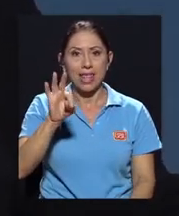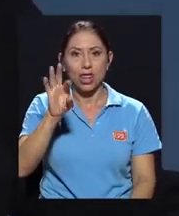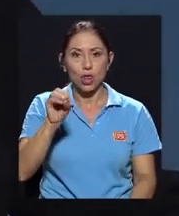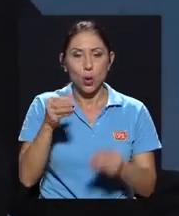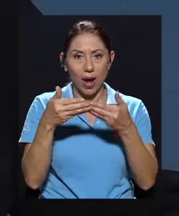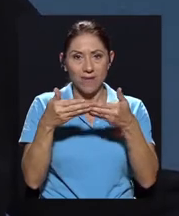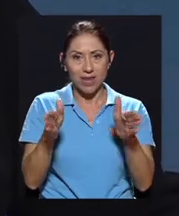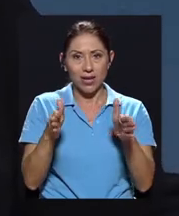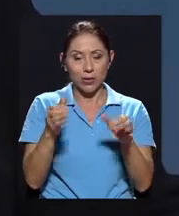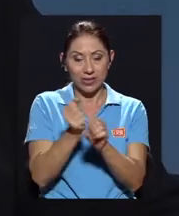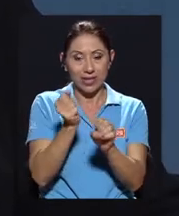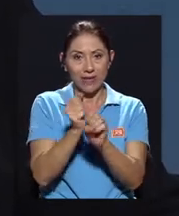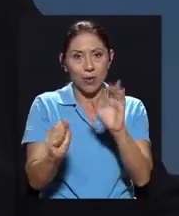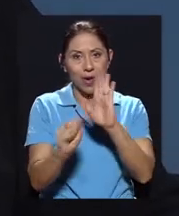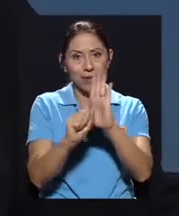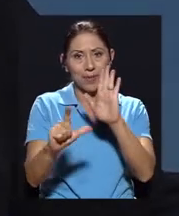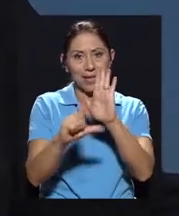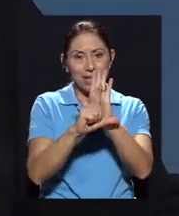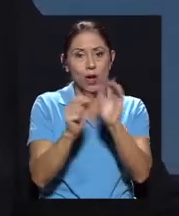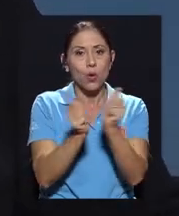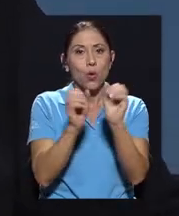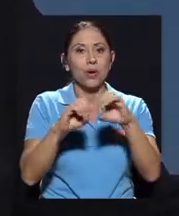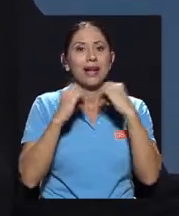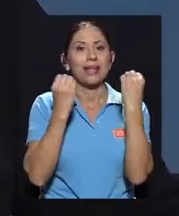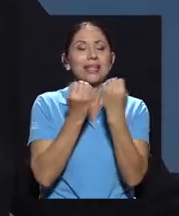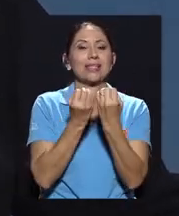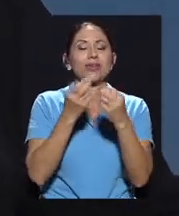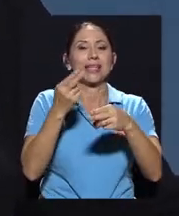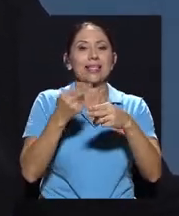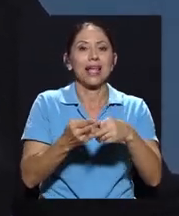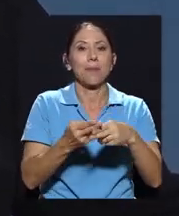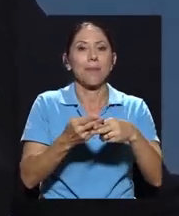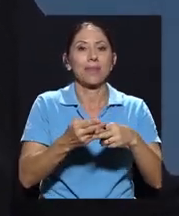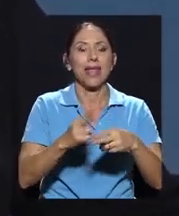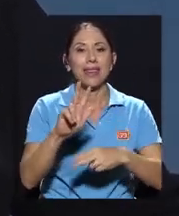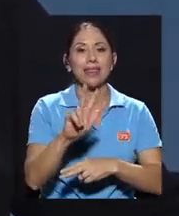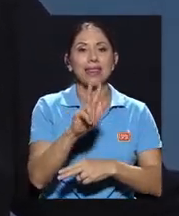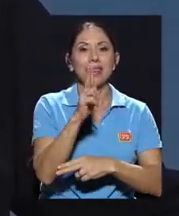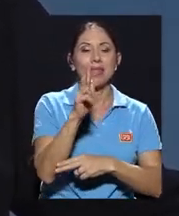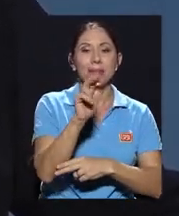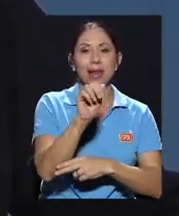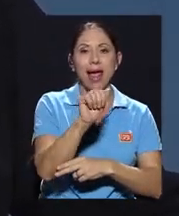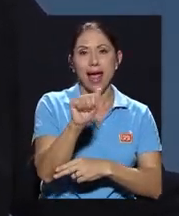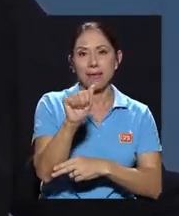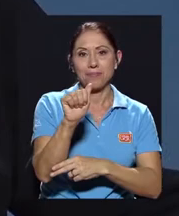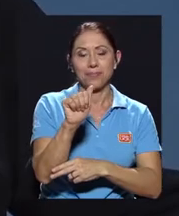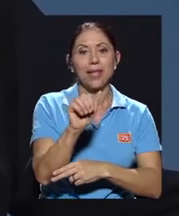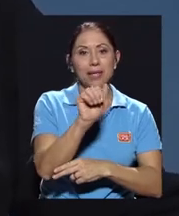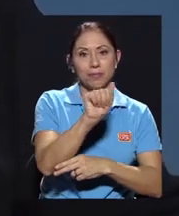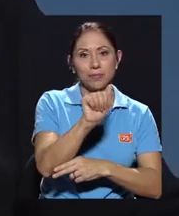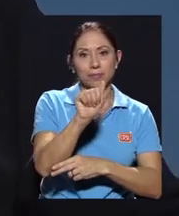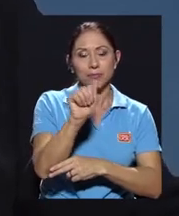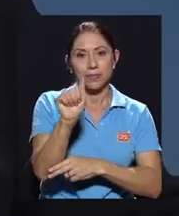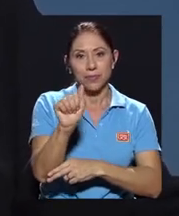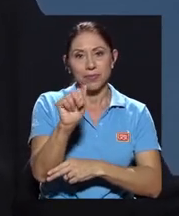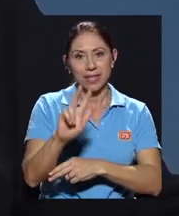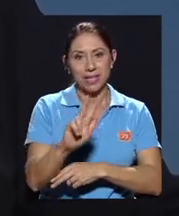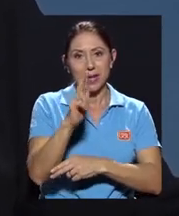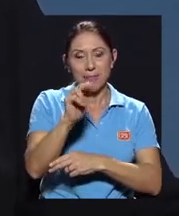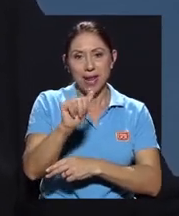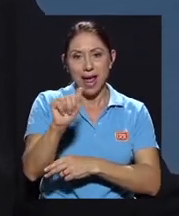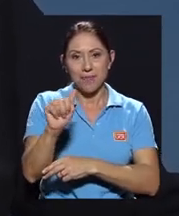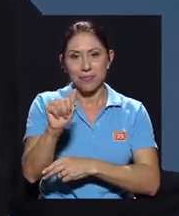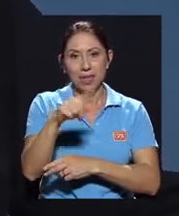una organización que se llama la AAA, en donde se incorpora una serie de